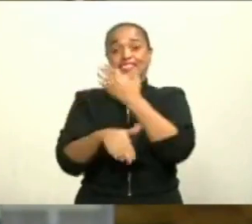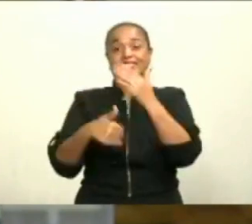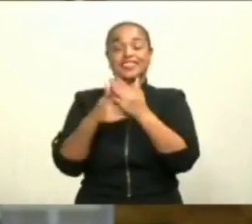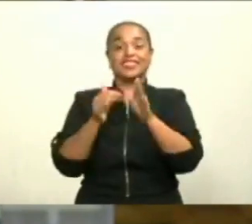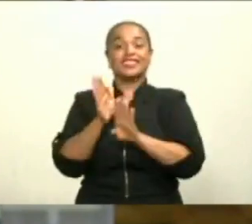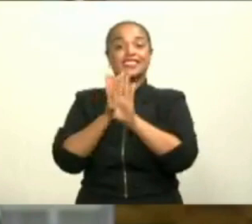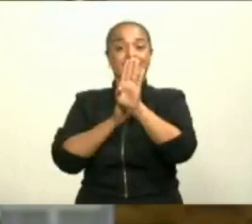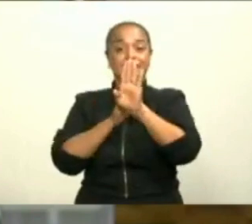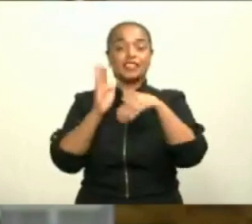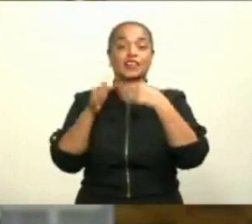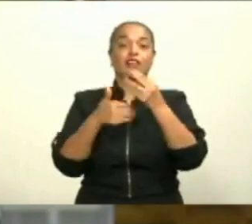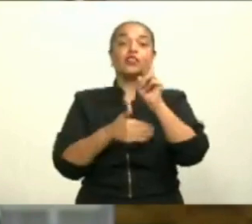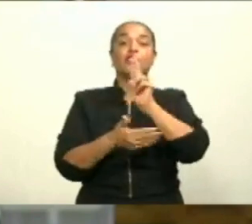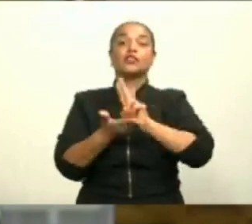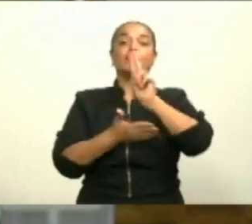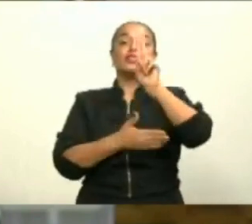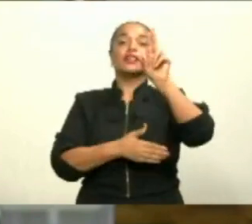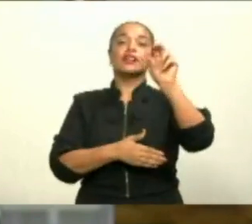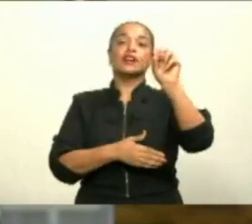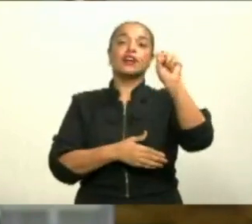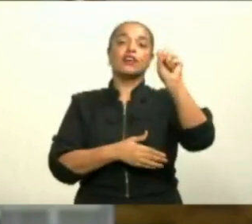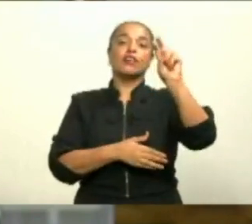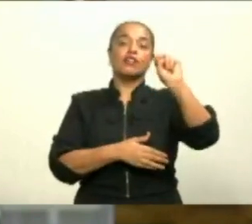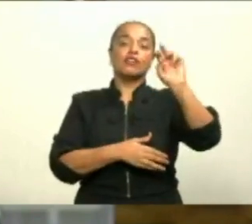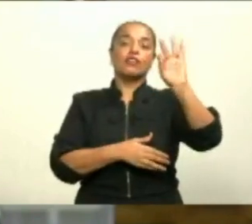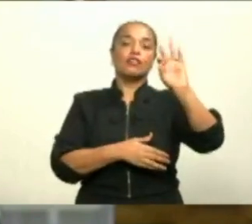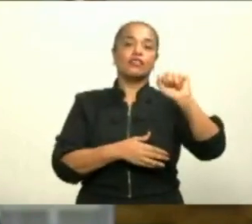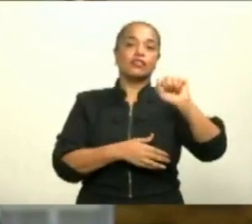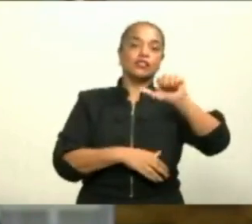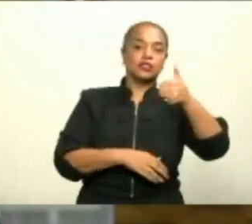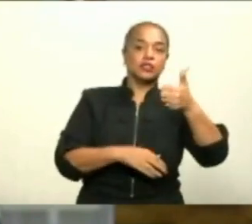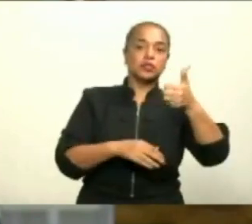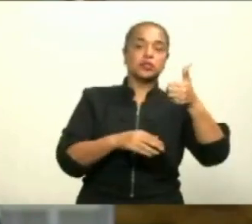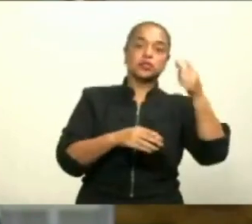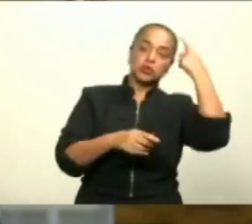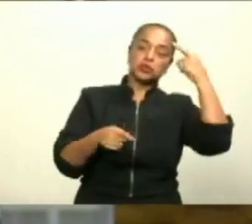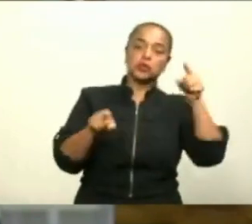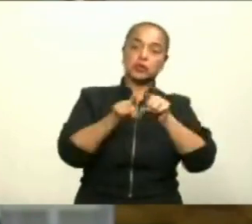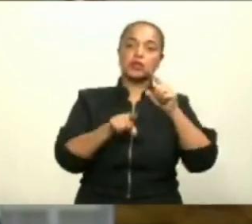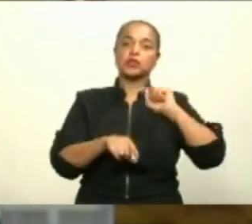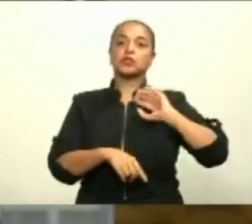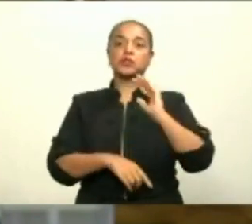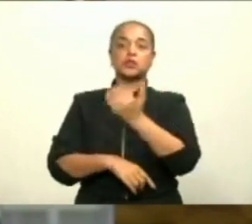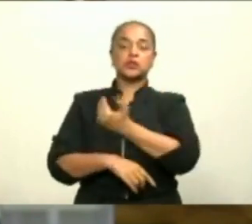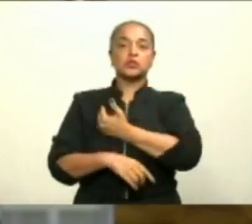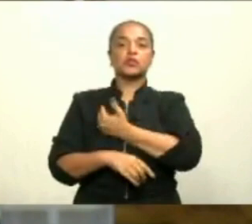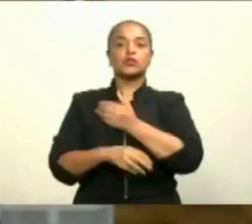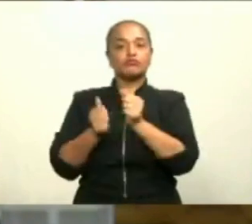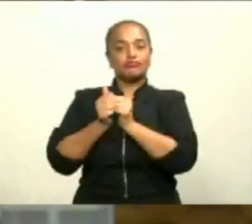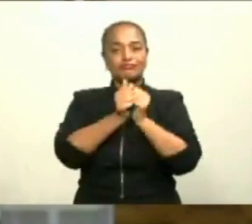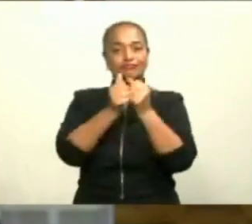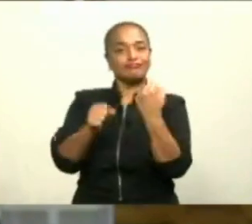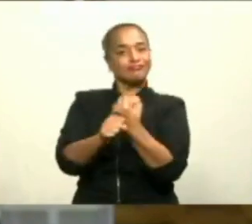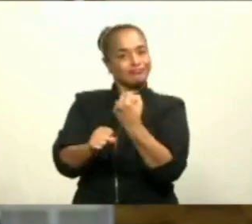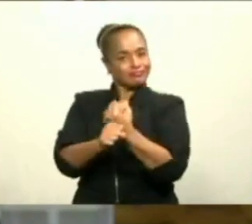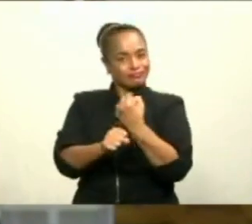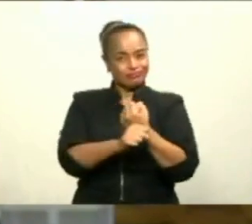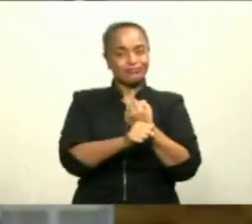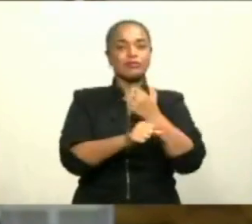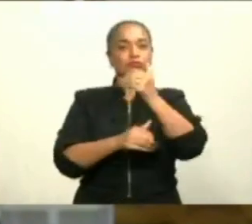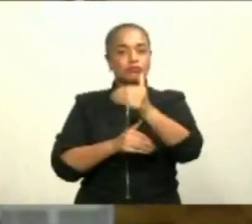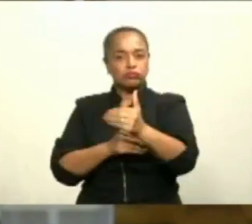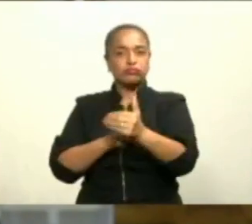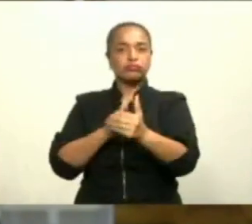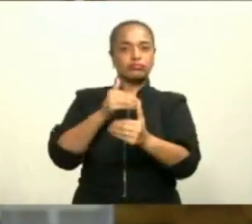y la Universidad de Oxford y otros acuerdos de los que somos parte son un paso hacia adelante